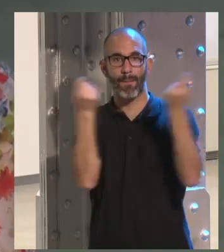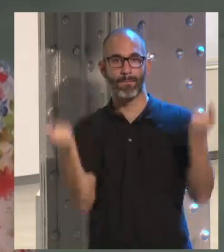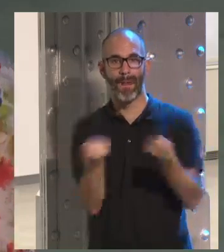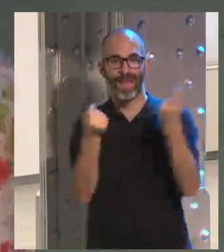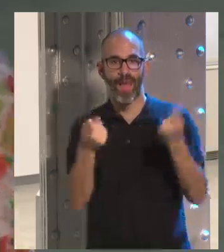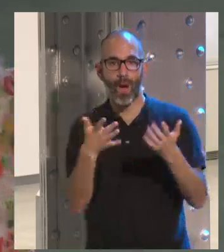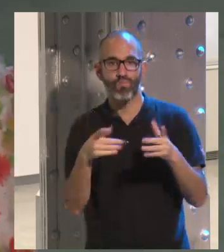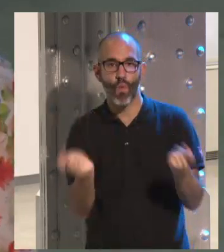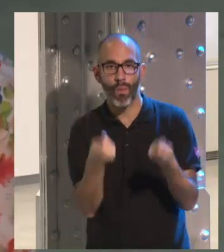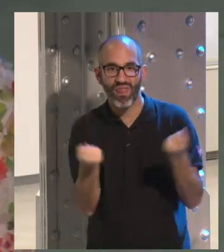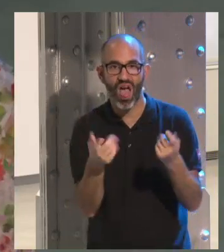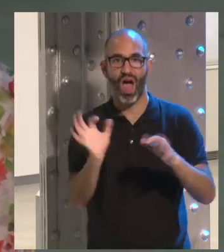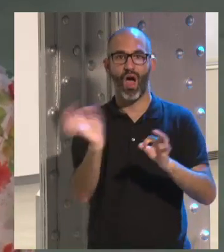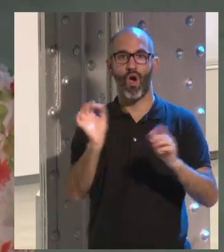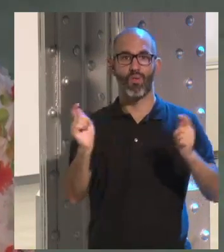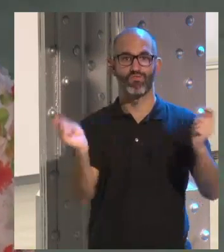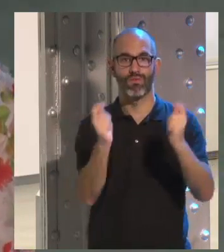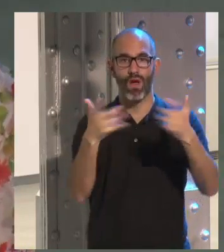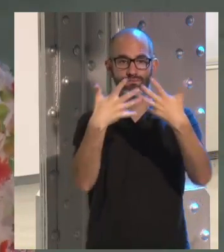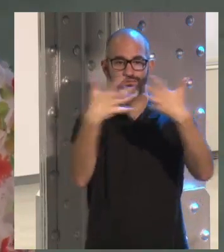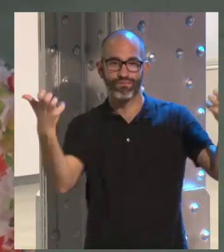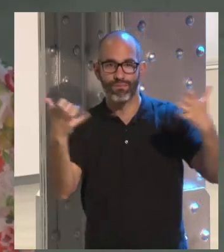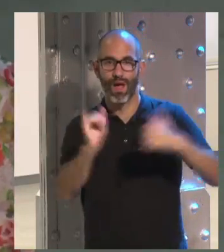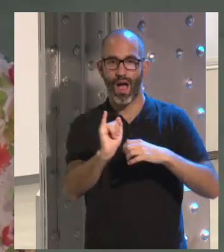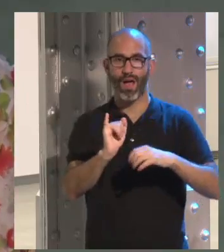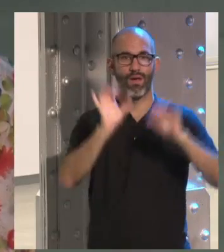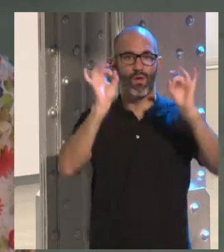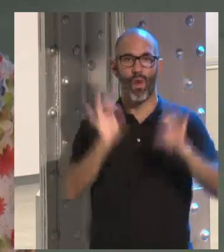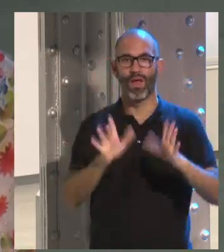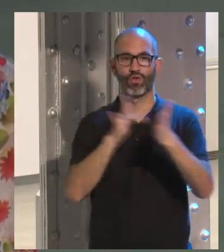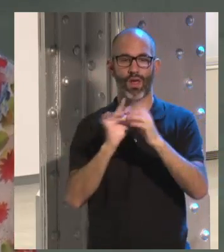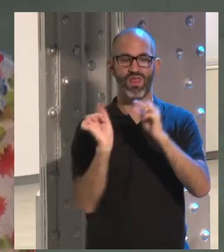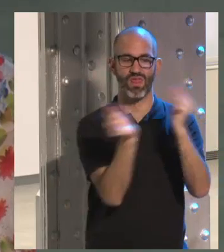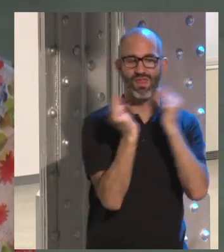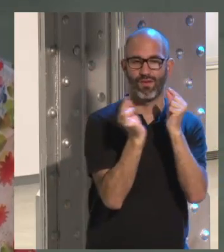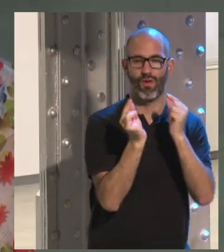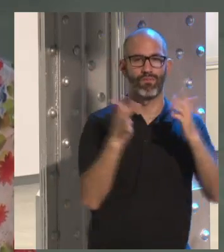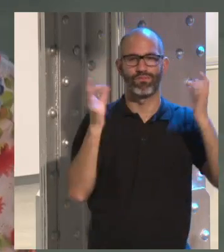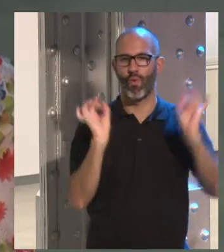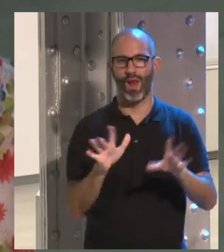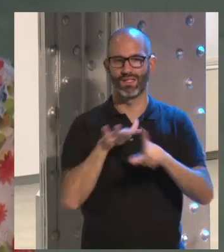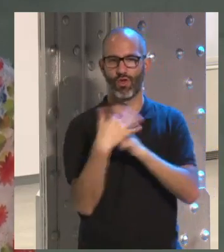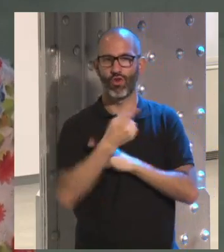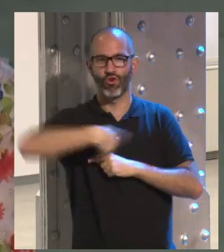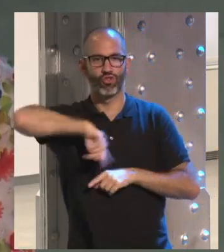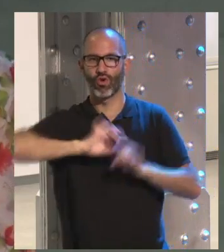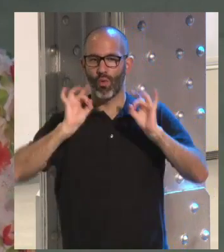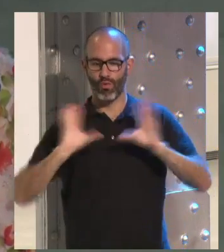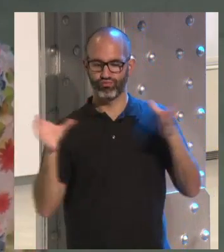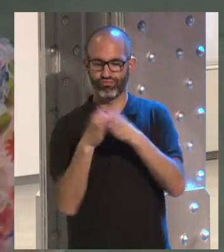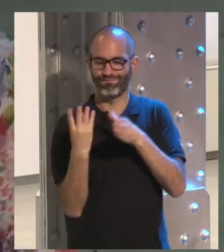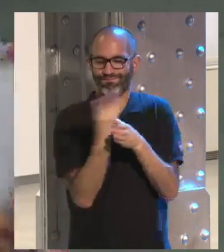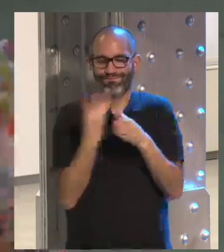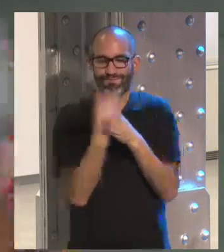los eslogan o los lemas salen de los grupos de discusión, en nuestro caso, también salió del grupo de